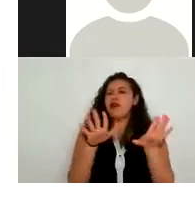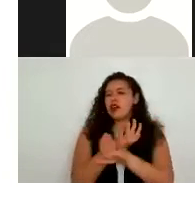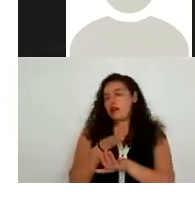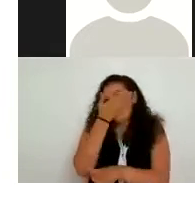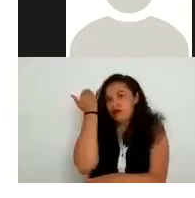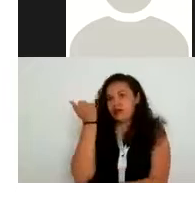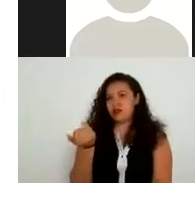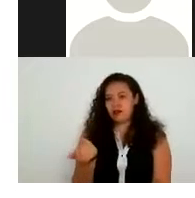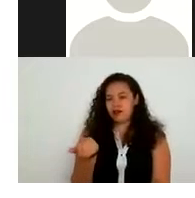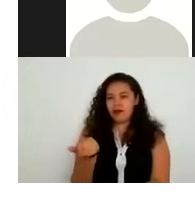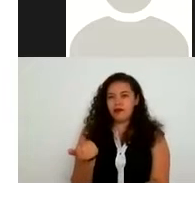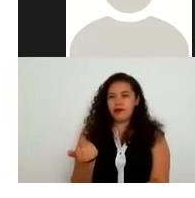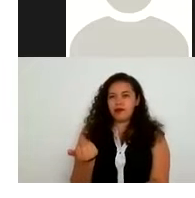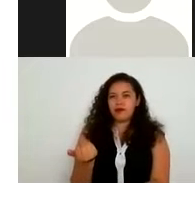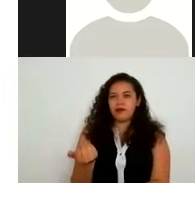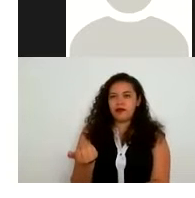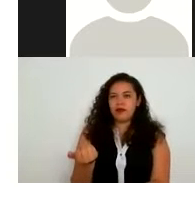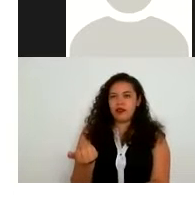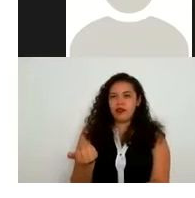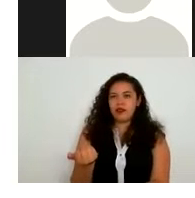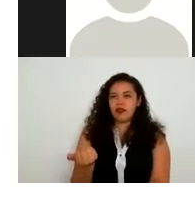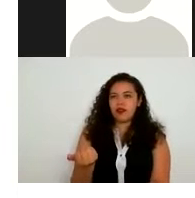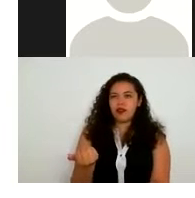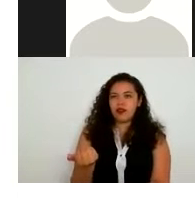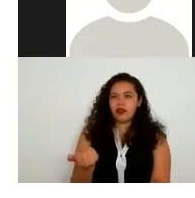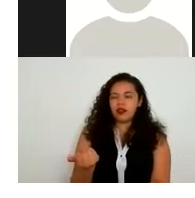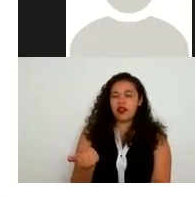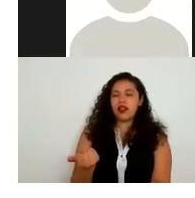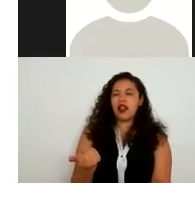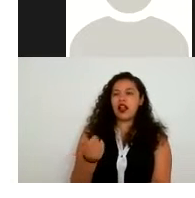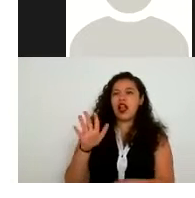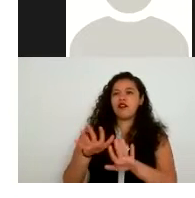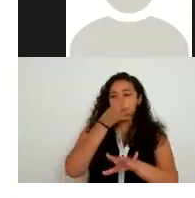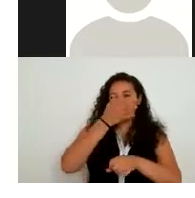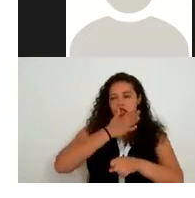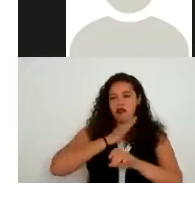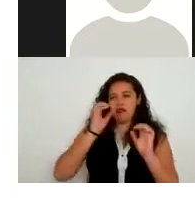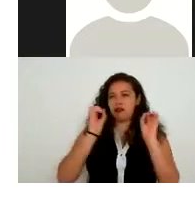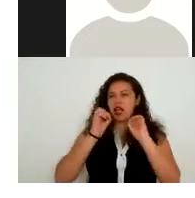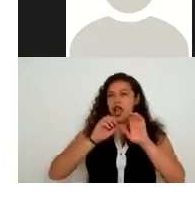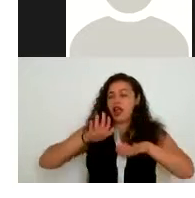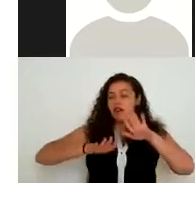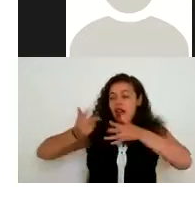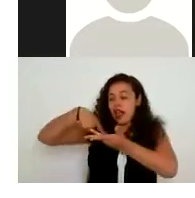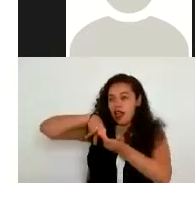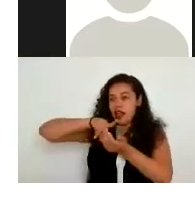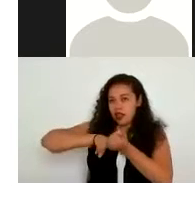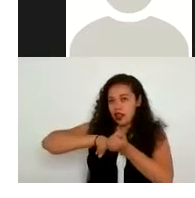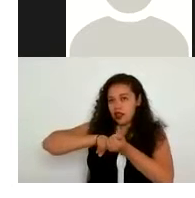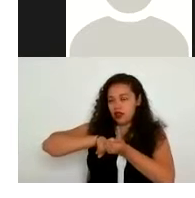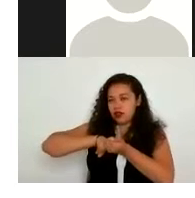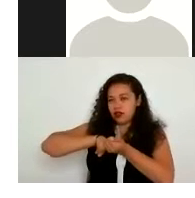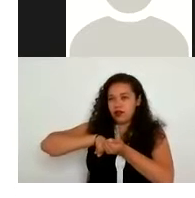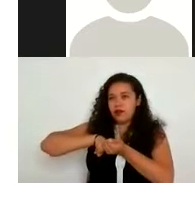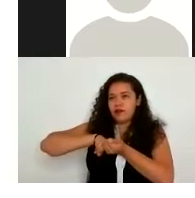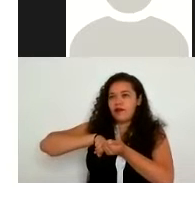informan entonces quizá a nivel interno nosotros pues procurar alguna recomendación